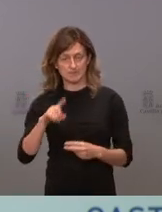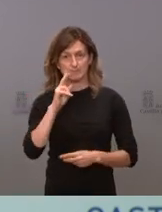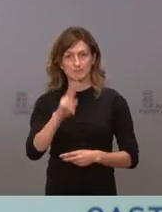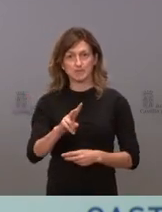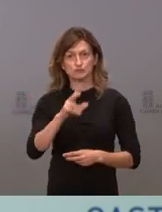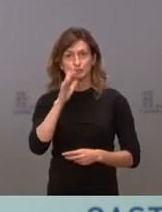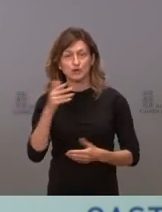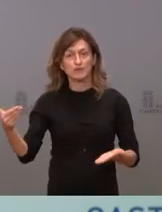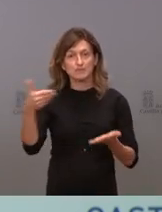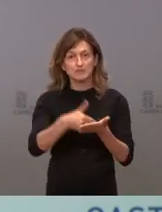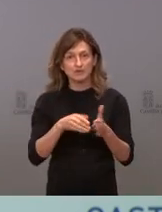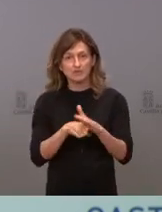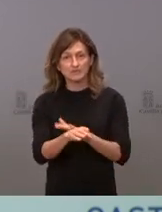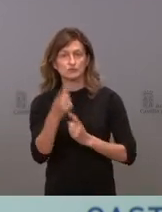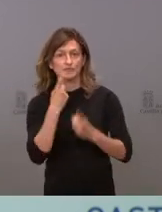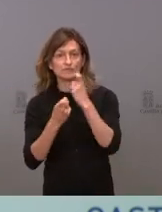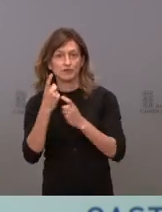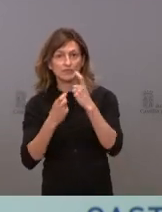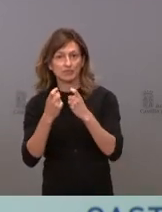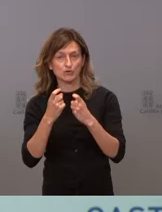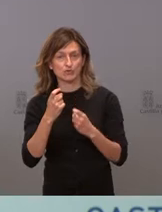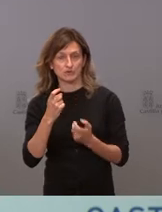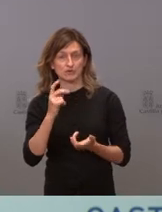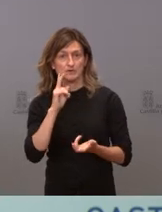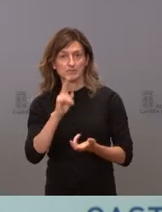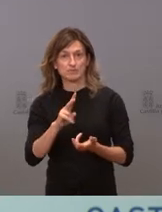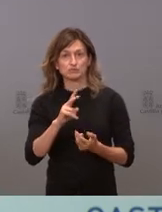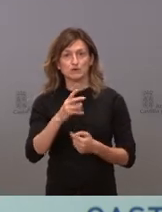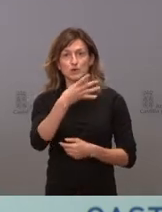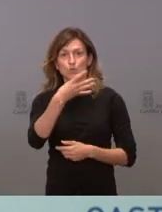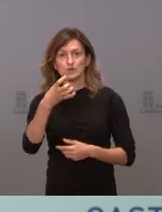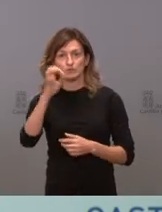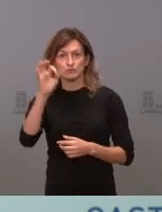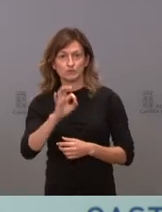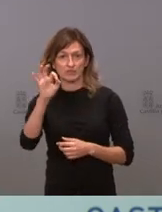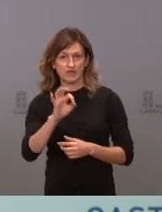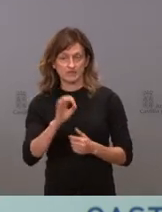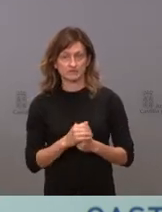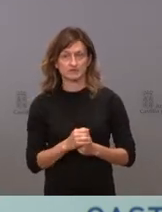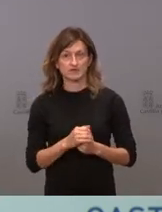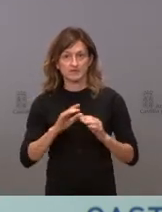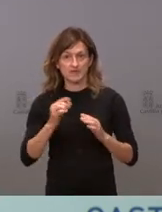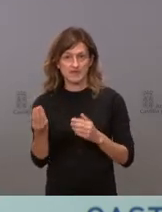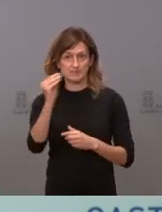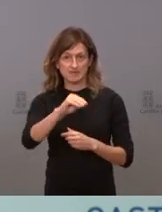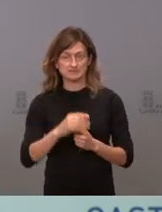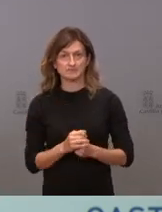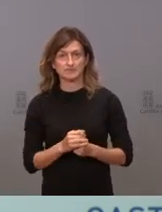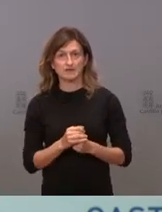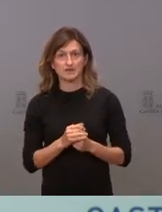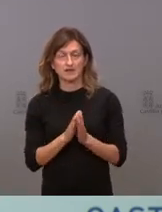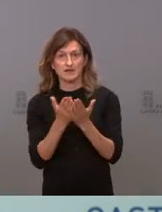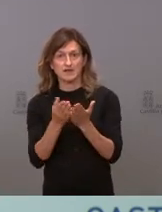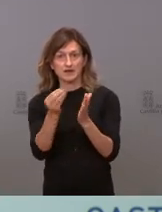de las peticiones de acceso a la información más del 400% de incremento. El catálogo de información